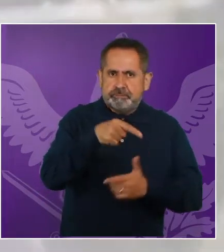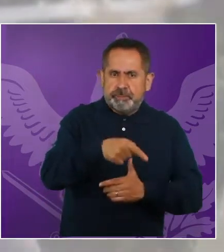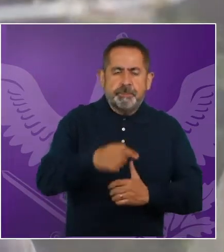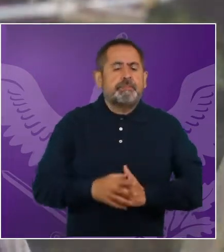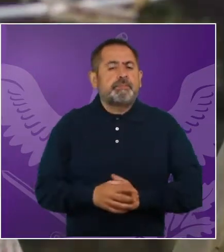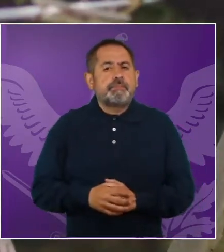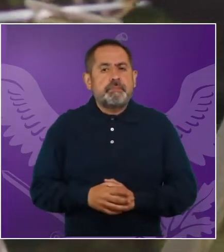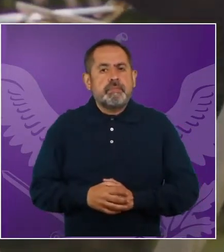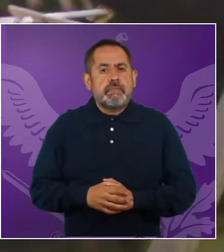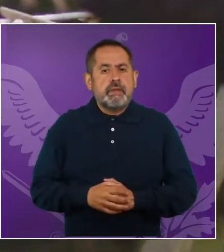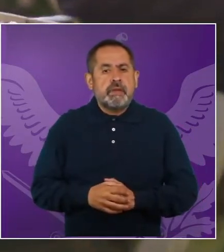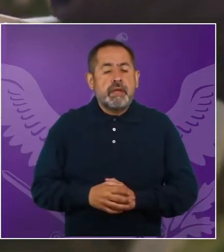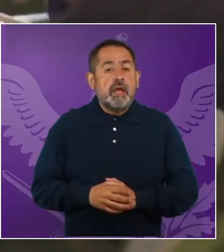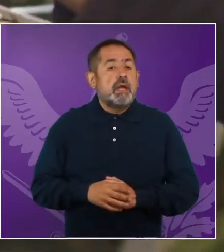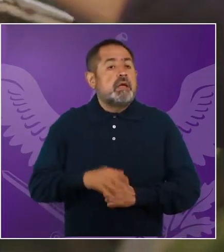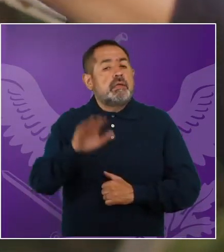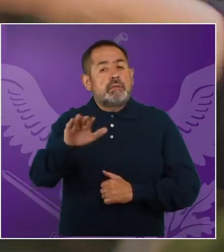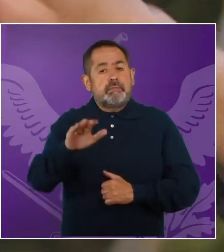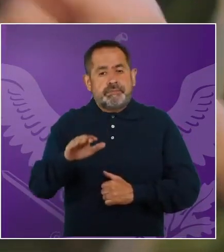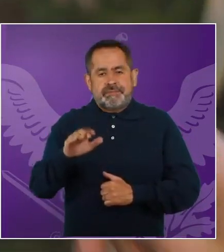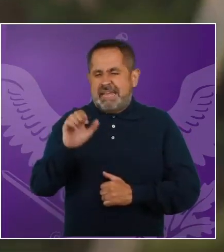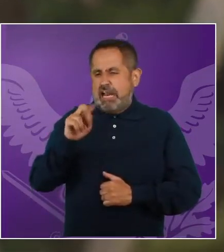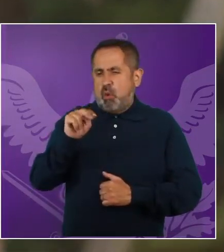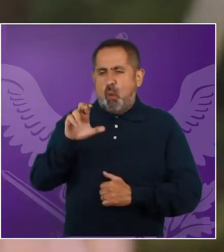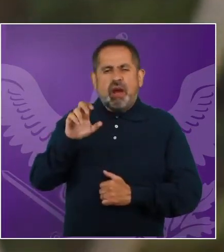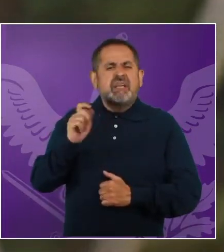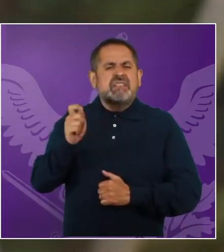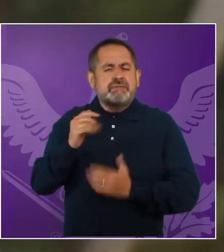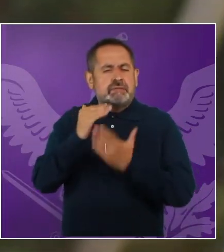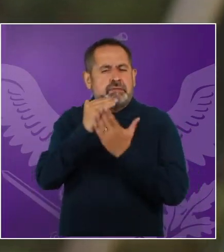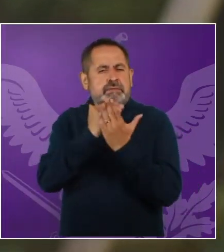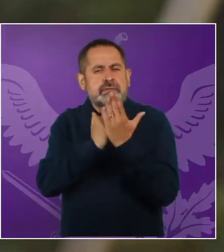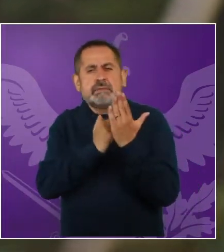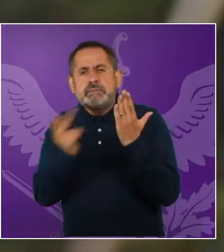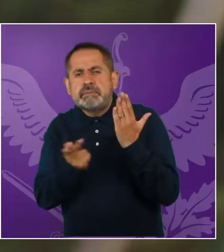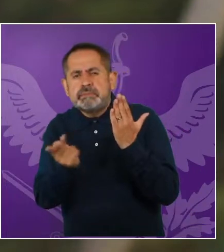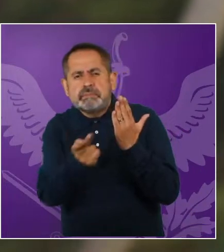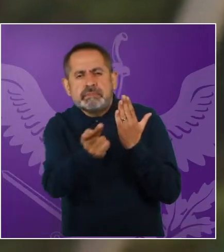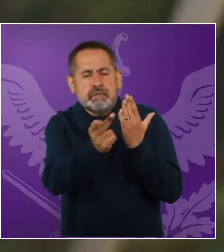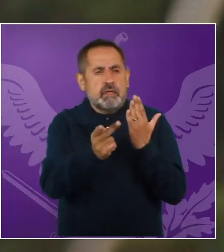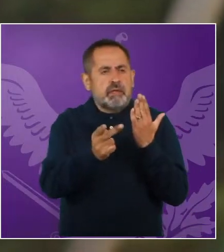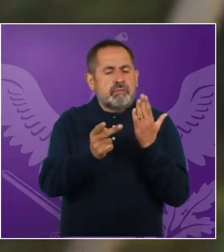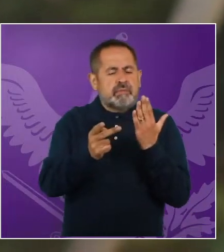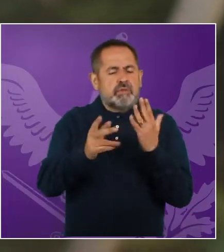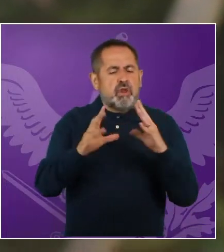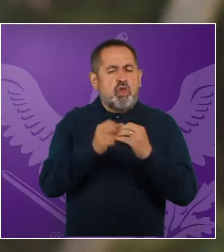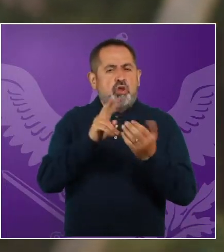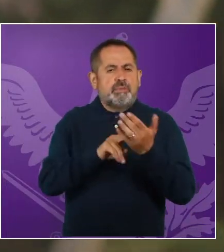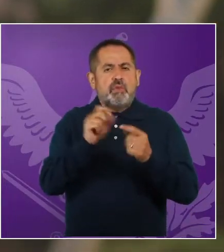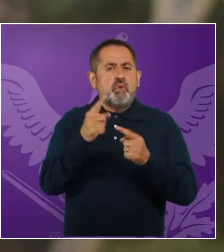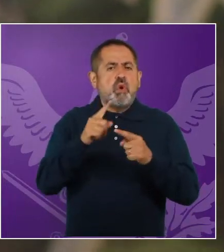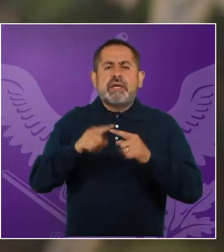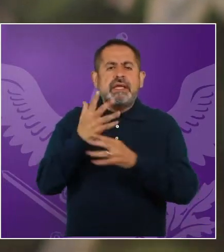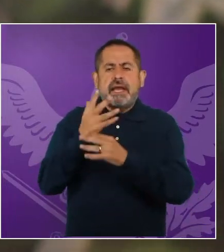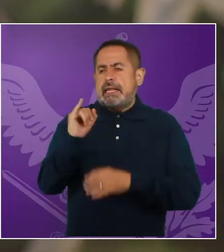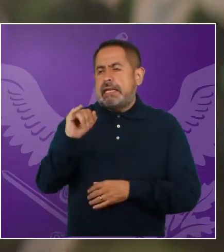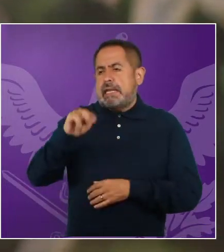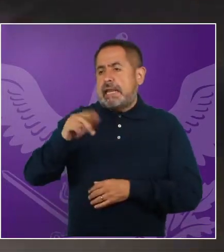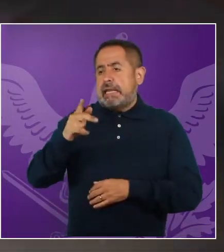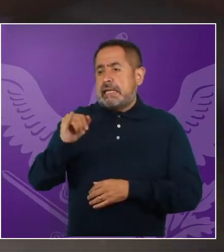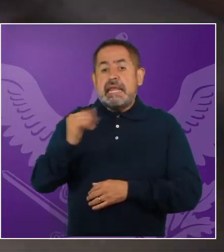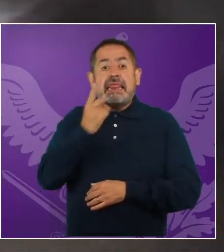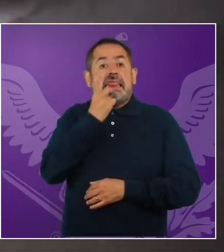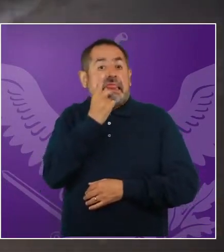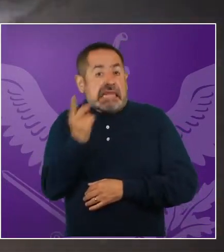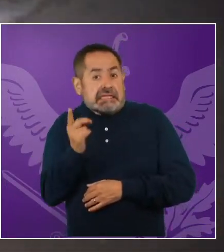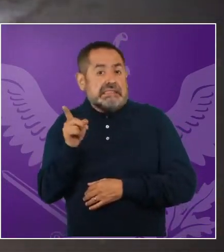De acuerdo con la Encuesta Nacional de Ocupación y Empleo, ENOE, del tercer trimestre de 2021 elaborada por el INEGI, en México